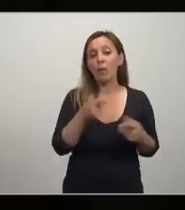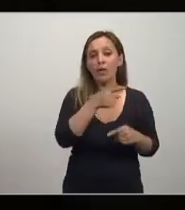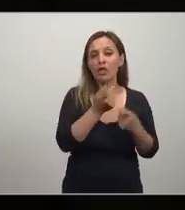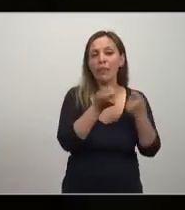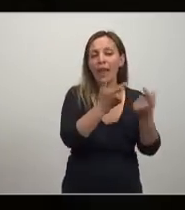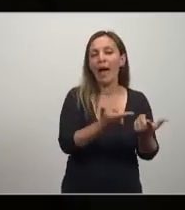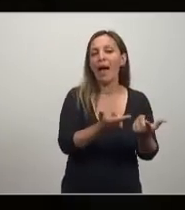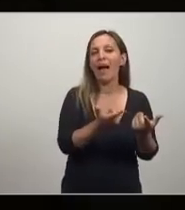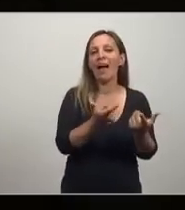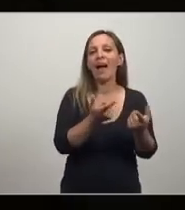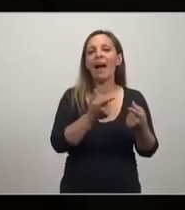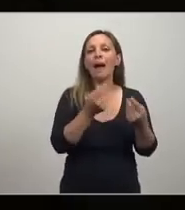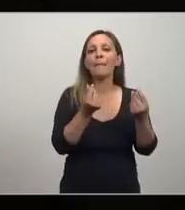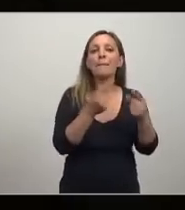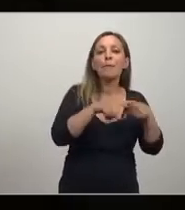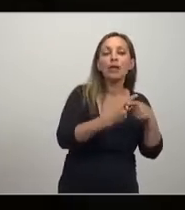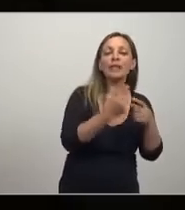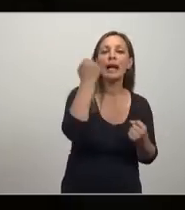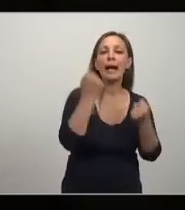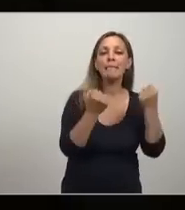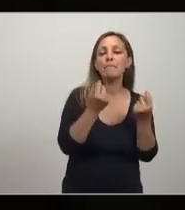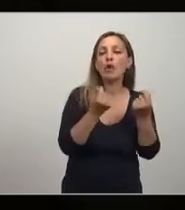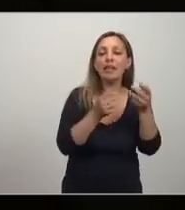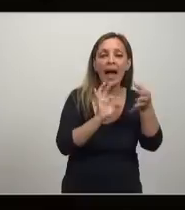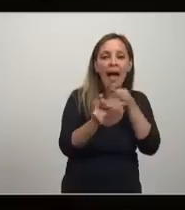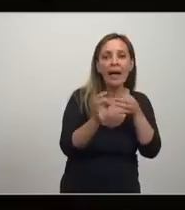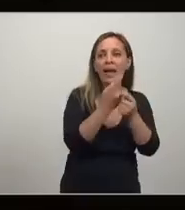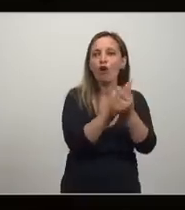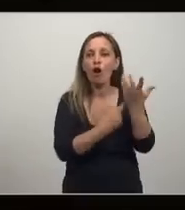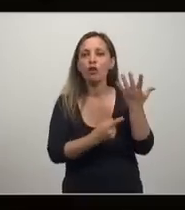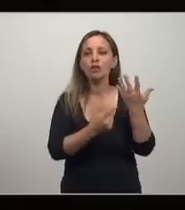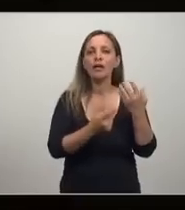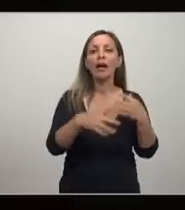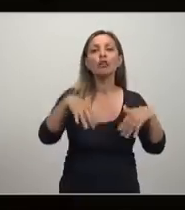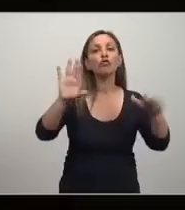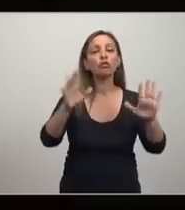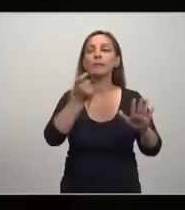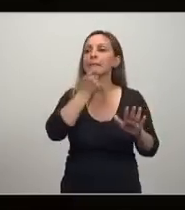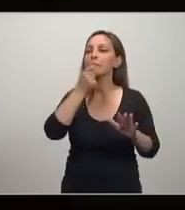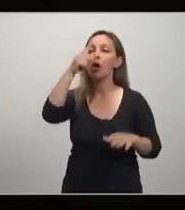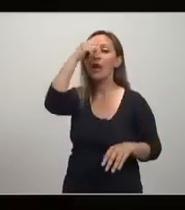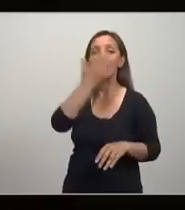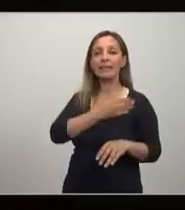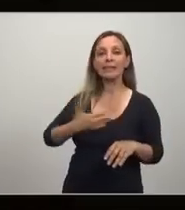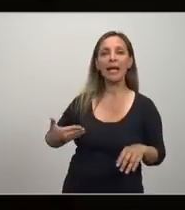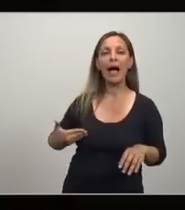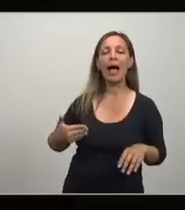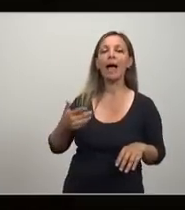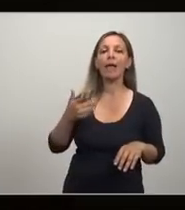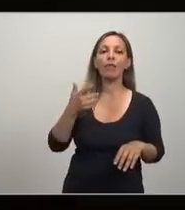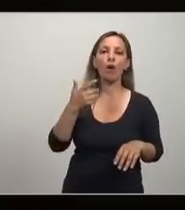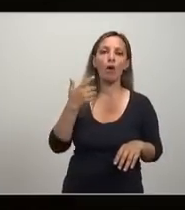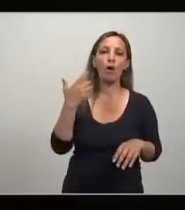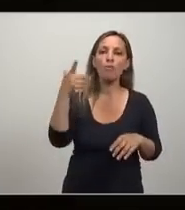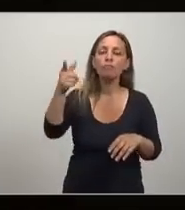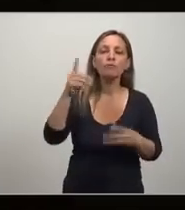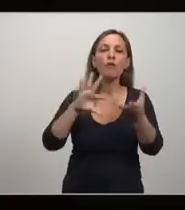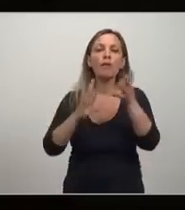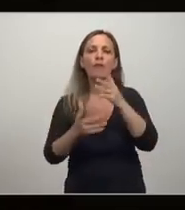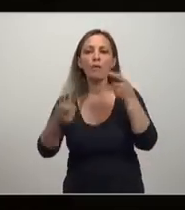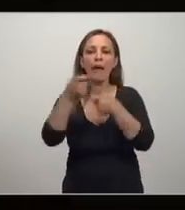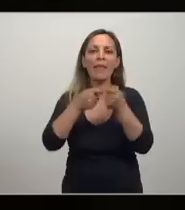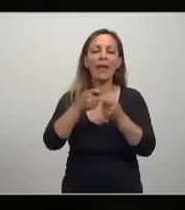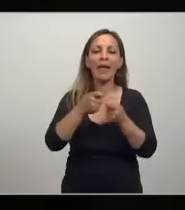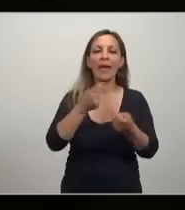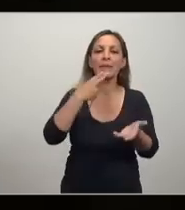lleva a la ineficacia de la política monetaria no hay que utilizar política monetaria no se necesita Estado una política monetaria óptima es la que una tasa de